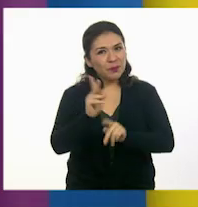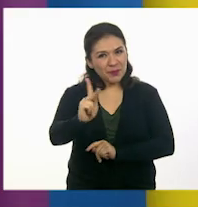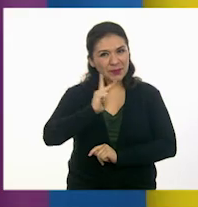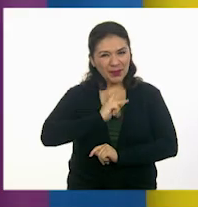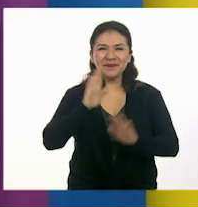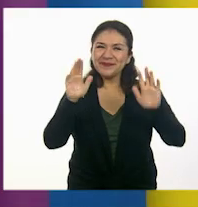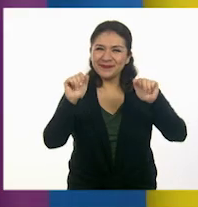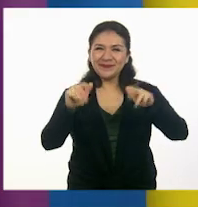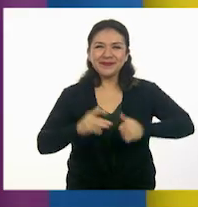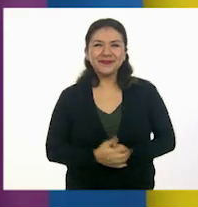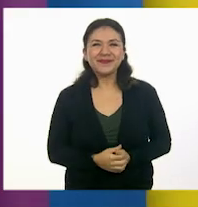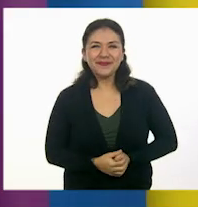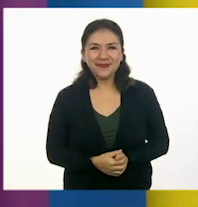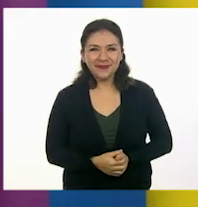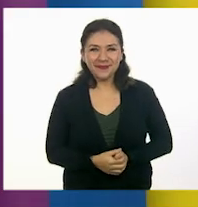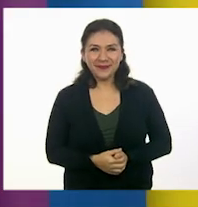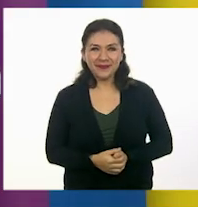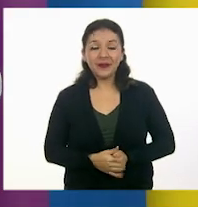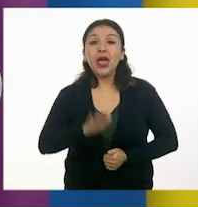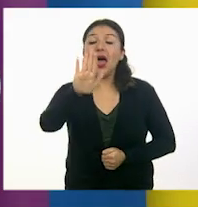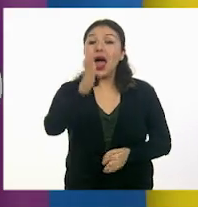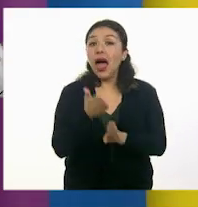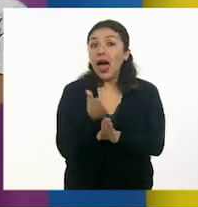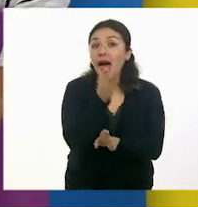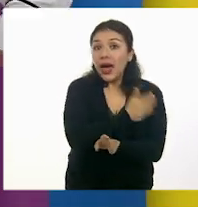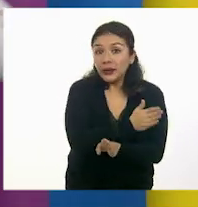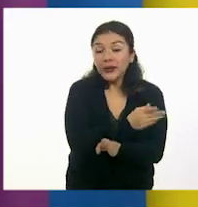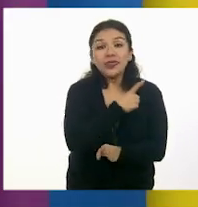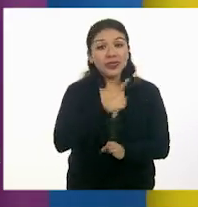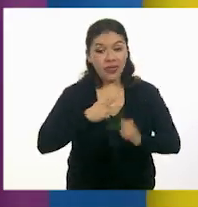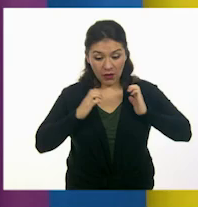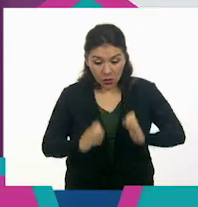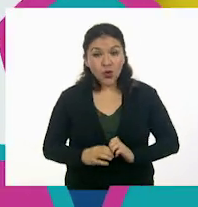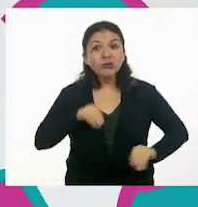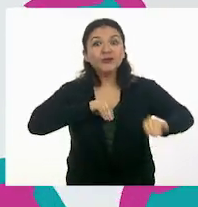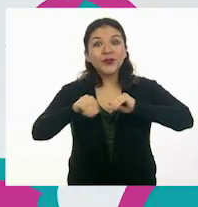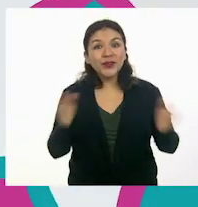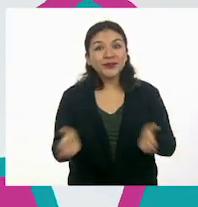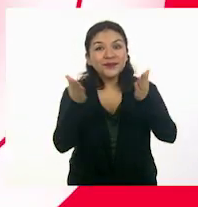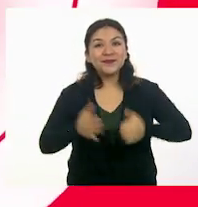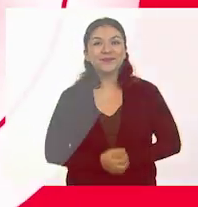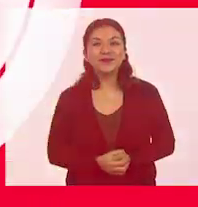Hasta la próxima. Pero antes, a movernos un poco.